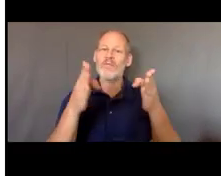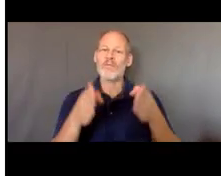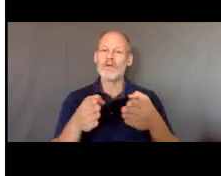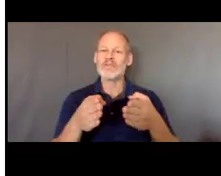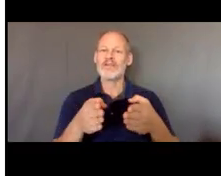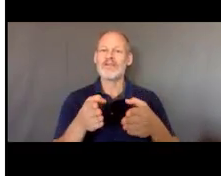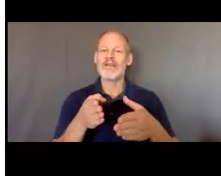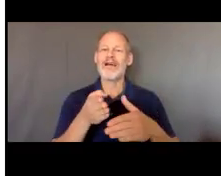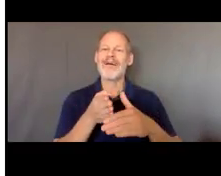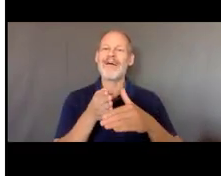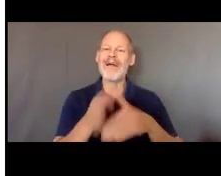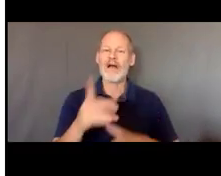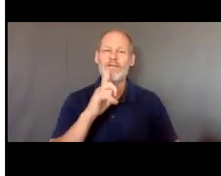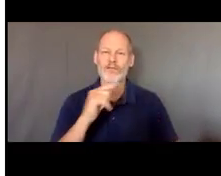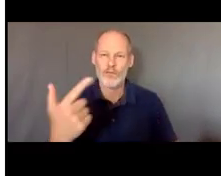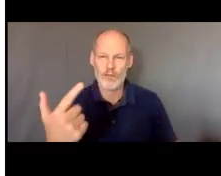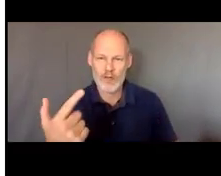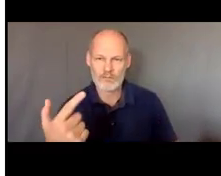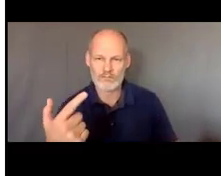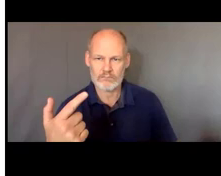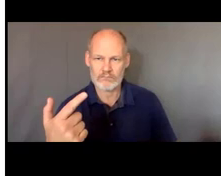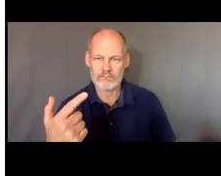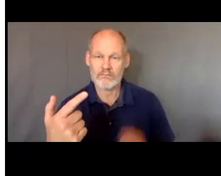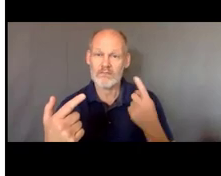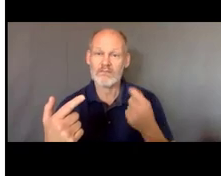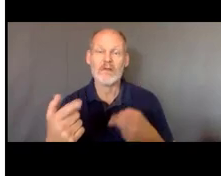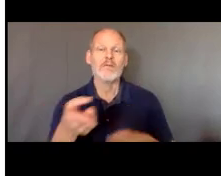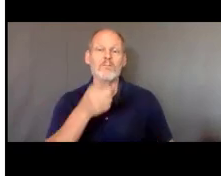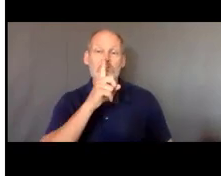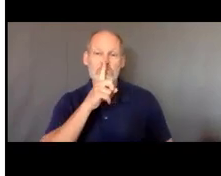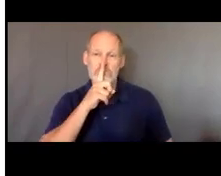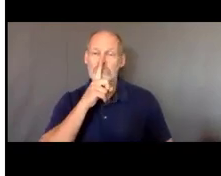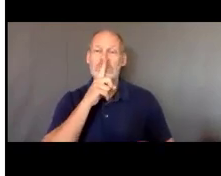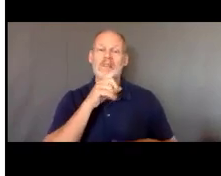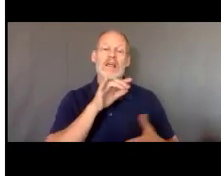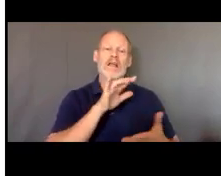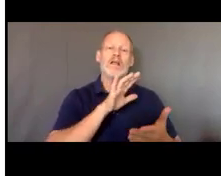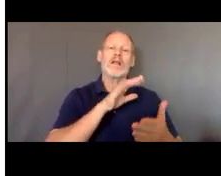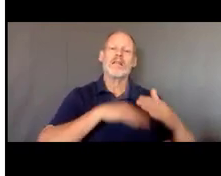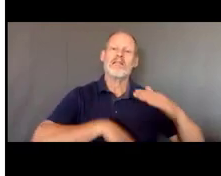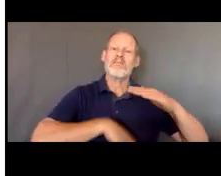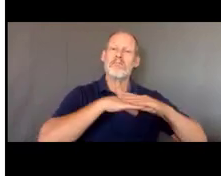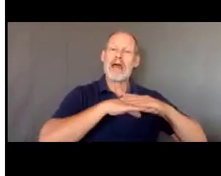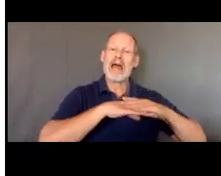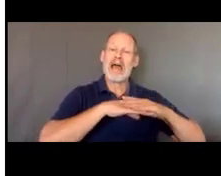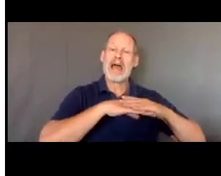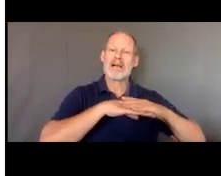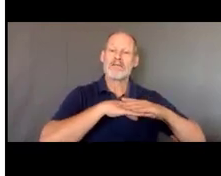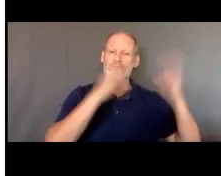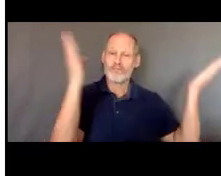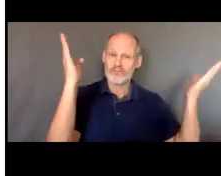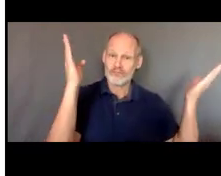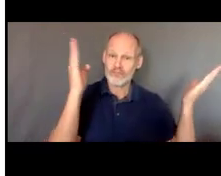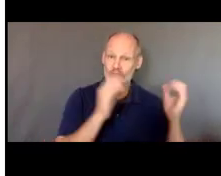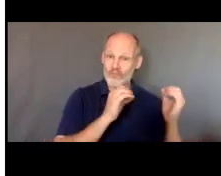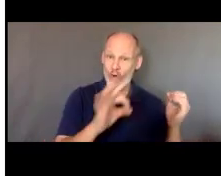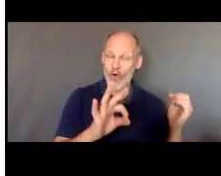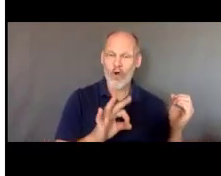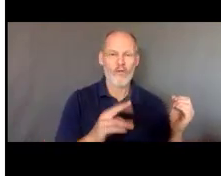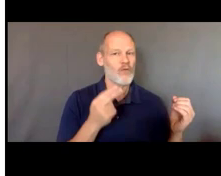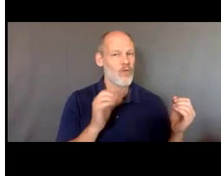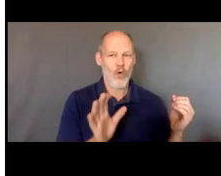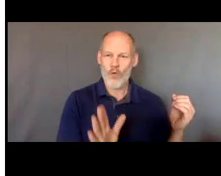no pienso que esto sea extendido yo solamente pienso que estos servicios debieron haberse